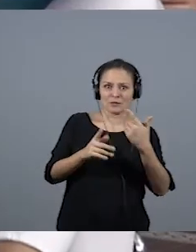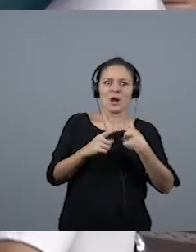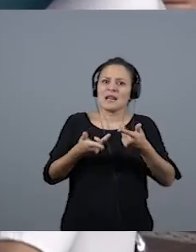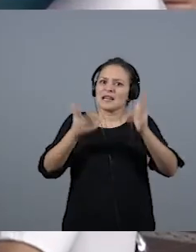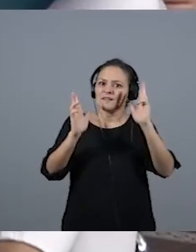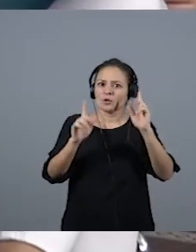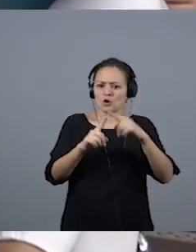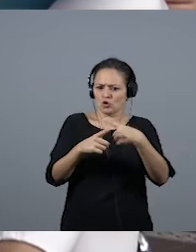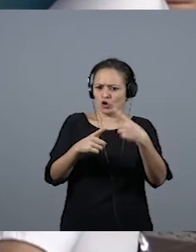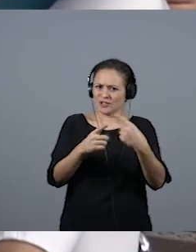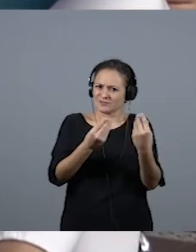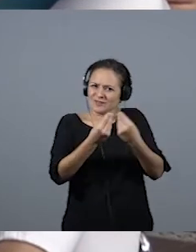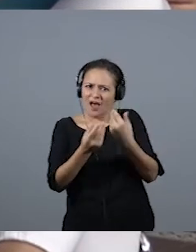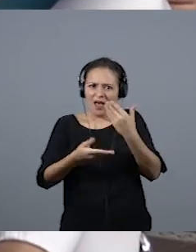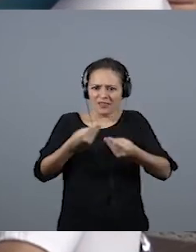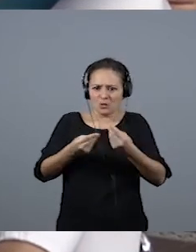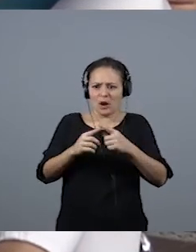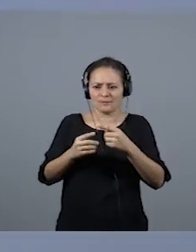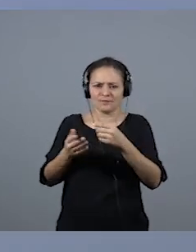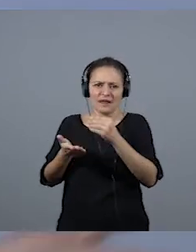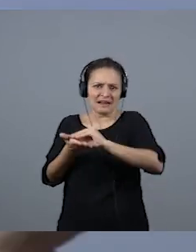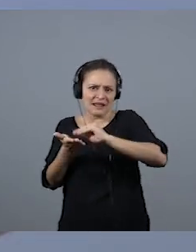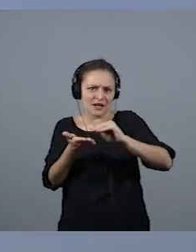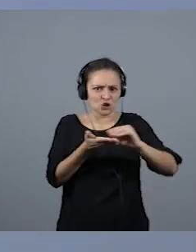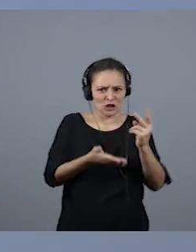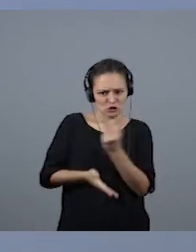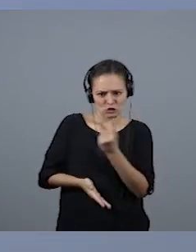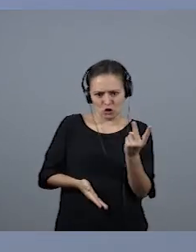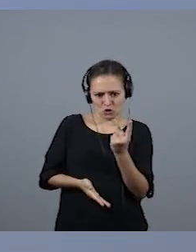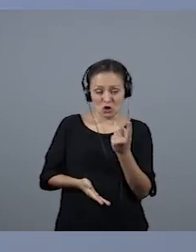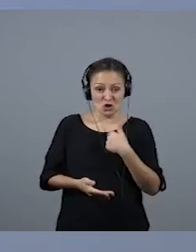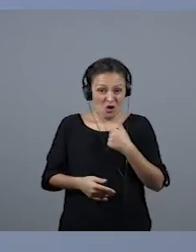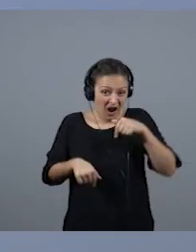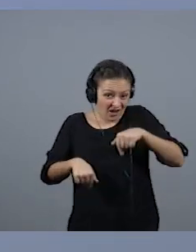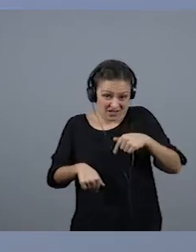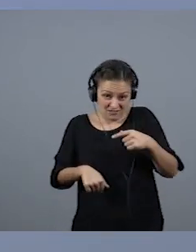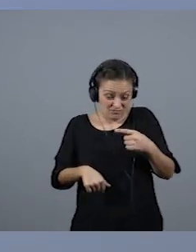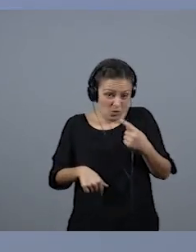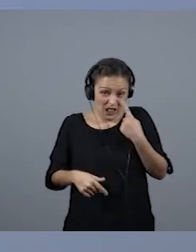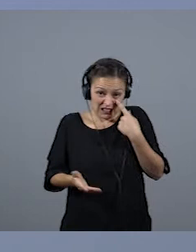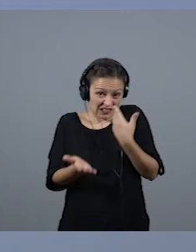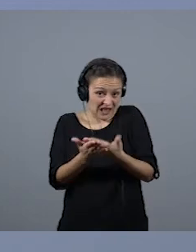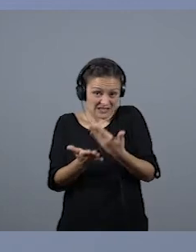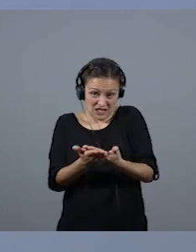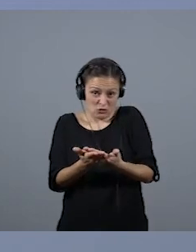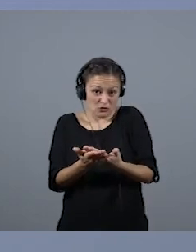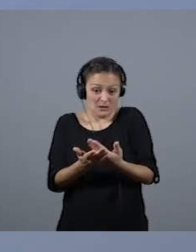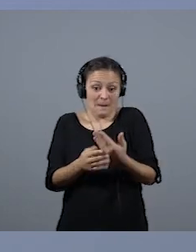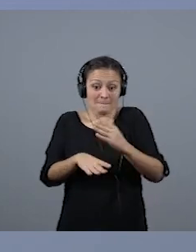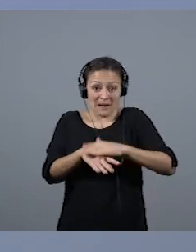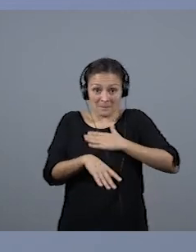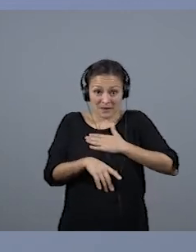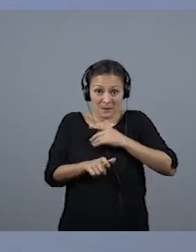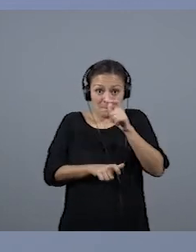bueno, son dos redacciones, en un lado y en otro. Yo creo que aquí tengo testigos de que, para mí la mujer es fundamental